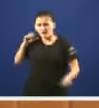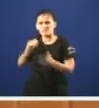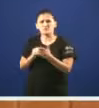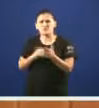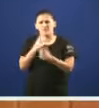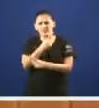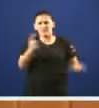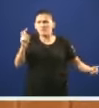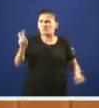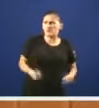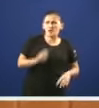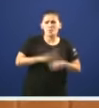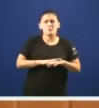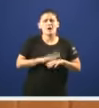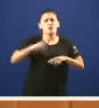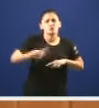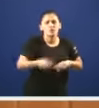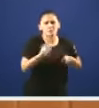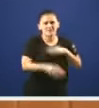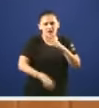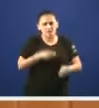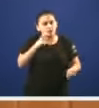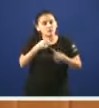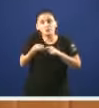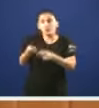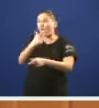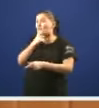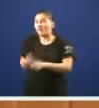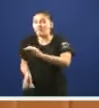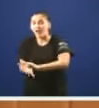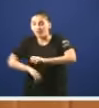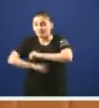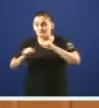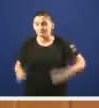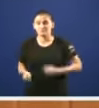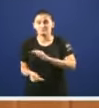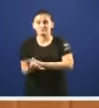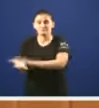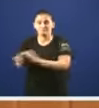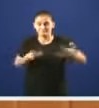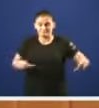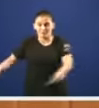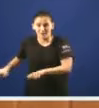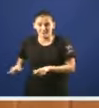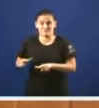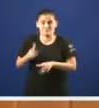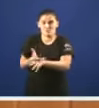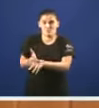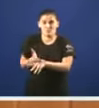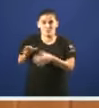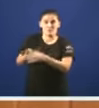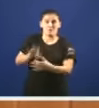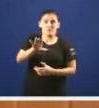consecuencia dunha política autonómica de favorecer a implantación do xogo no noso país vostede mesmo